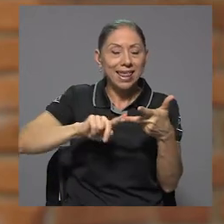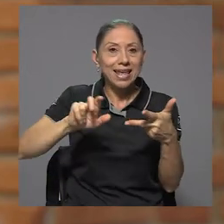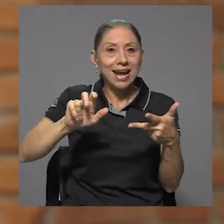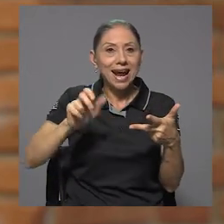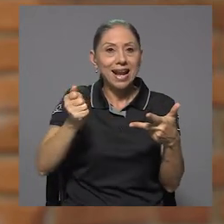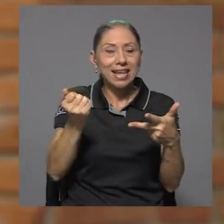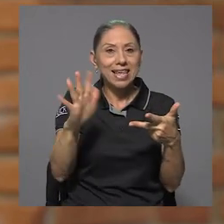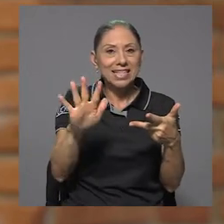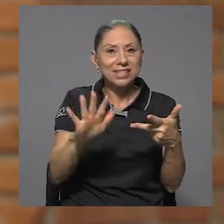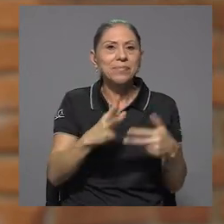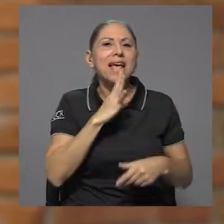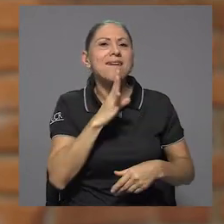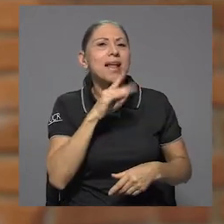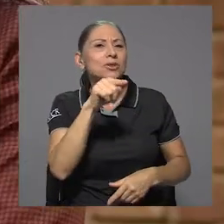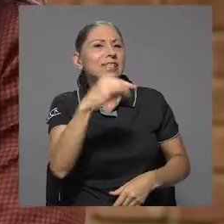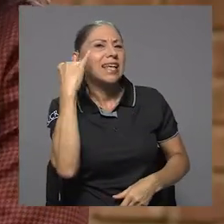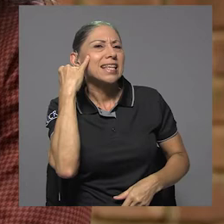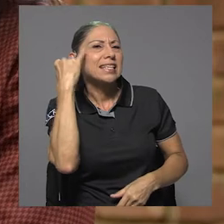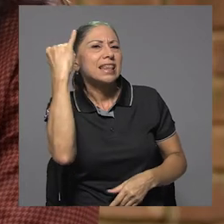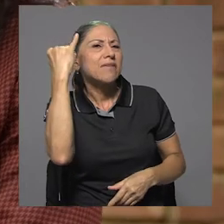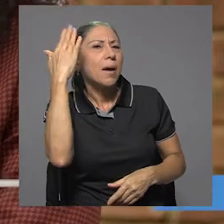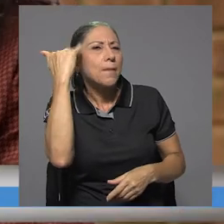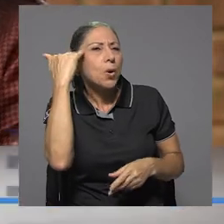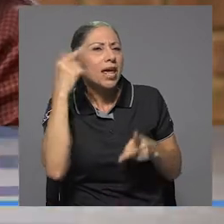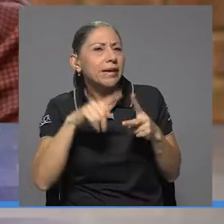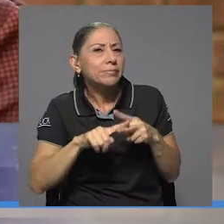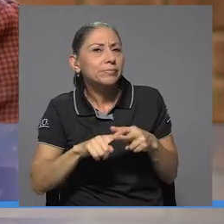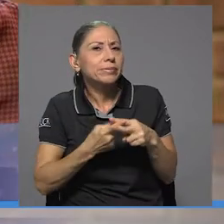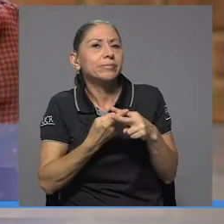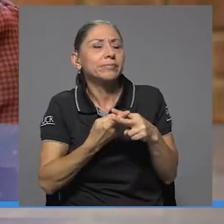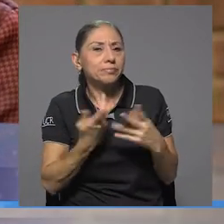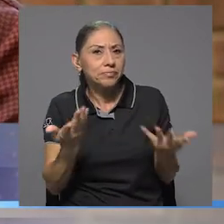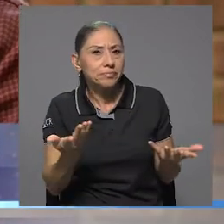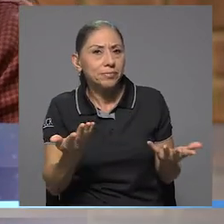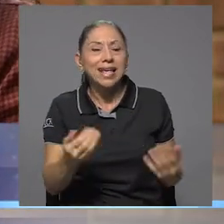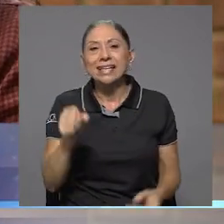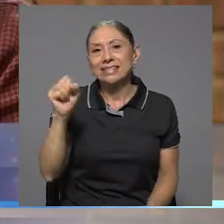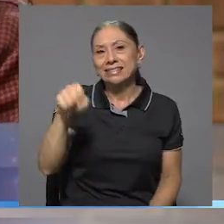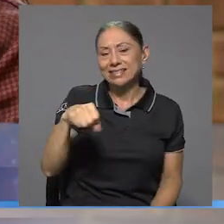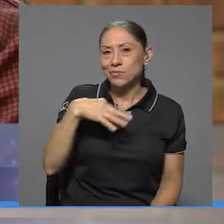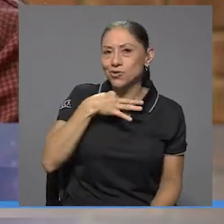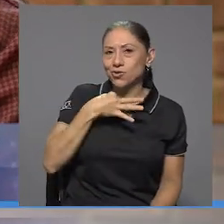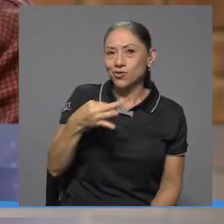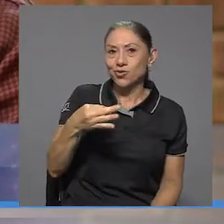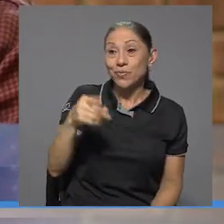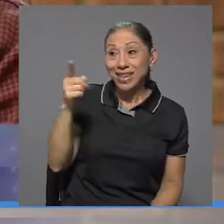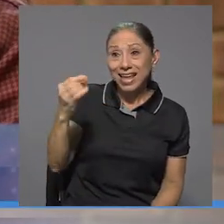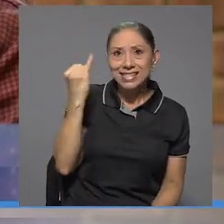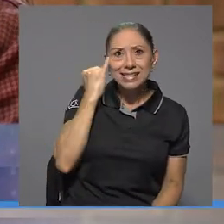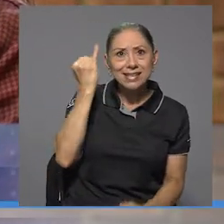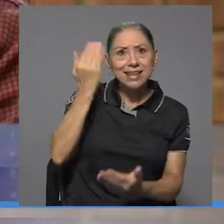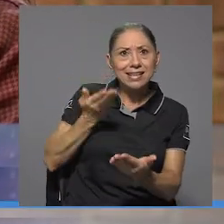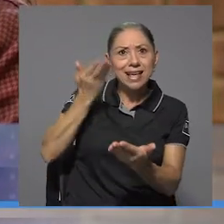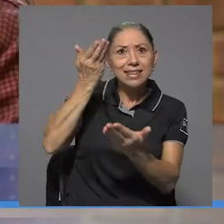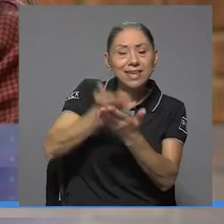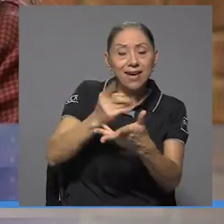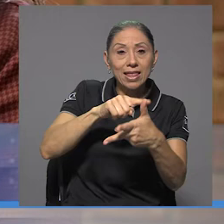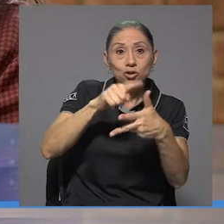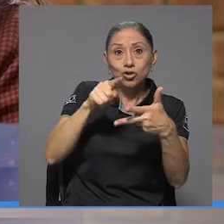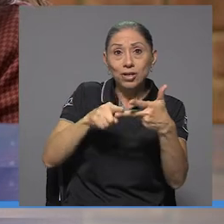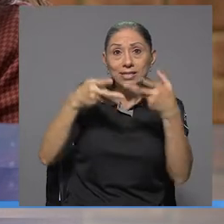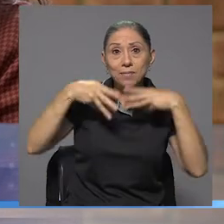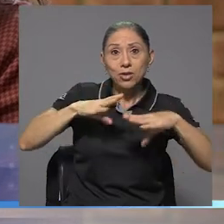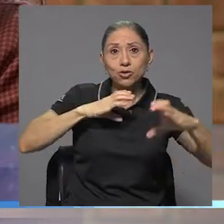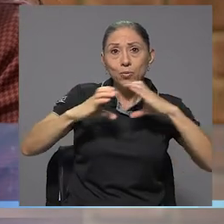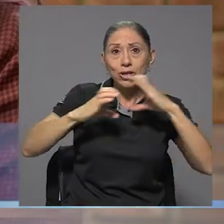cómo nace esta iniciativa y por qué. Claro, con mucho gusto. Como usted lo ha dicho, en realidad es una iniciativa de los tres medios de la Universidad de